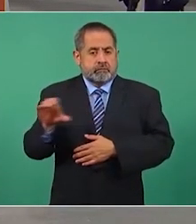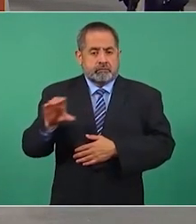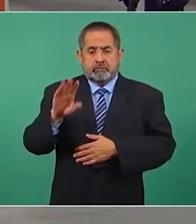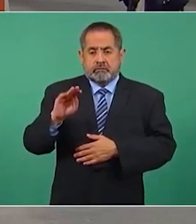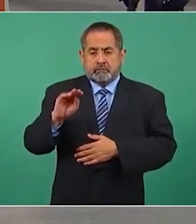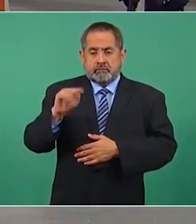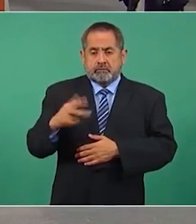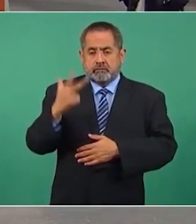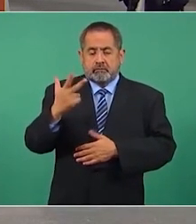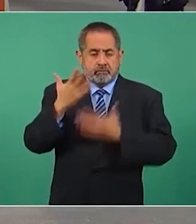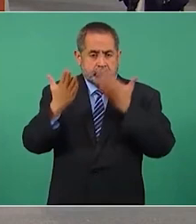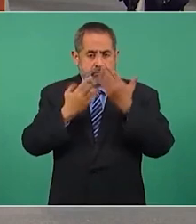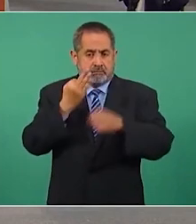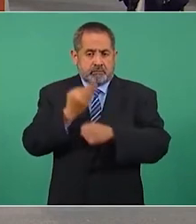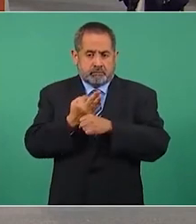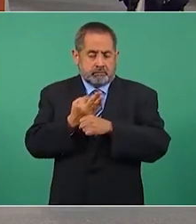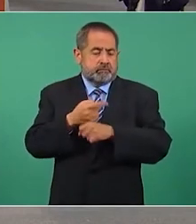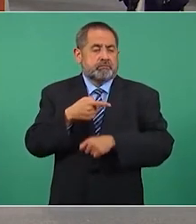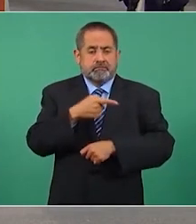998 estudiantes